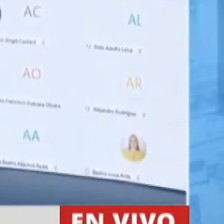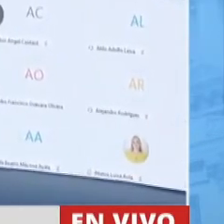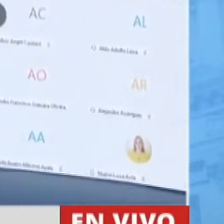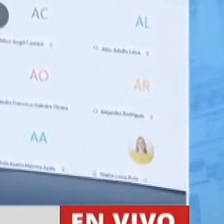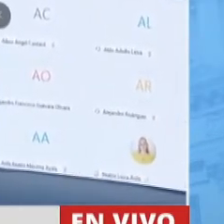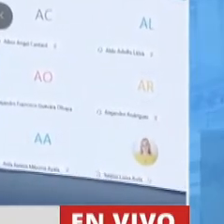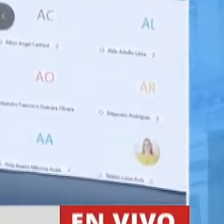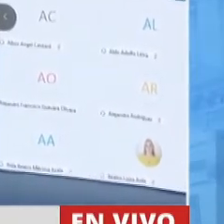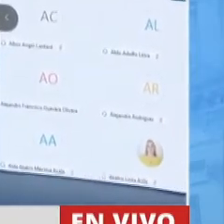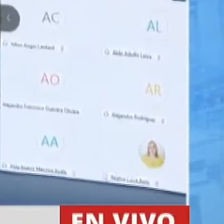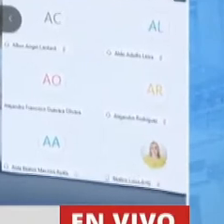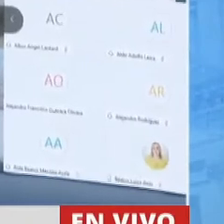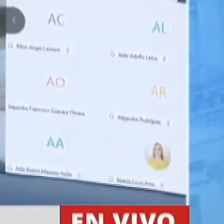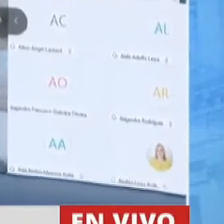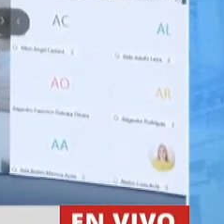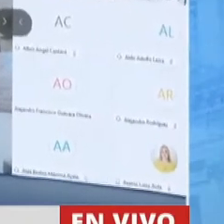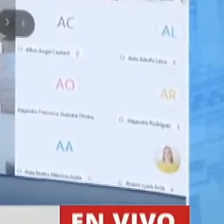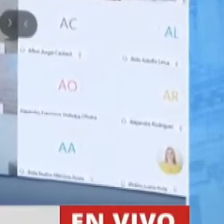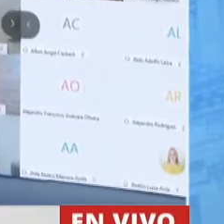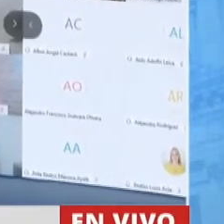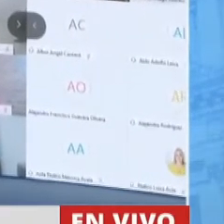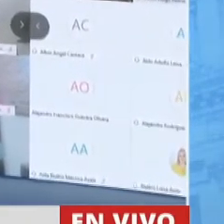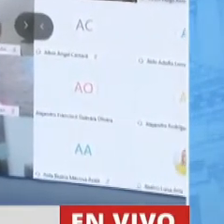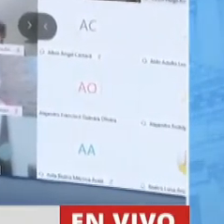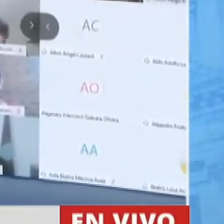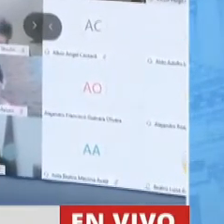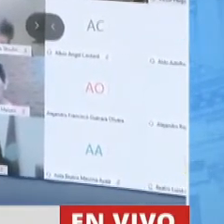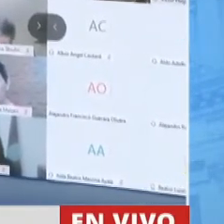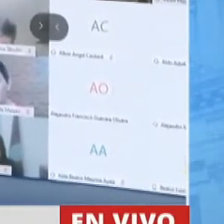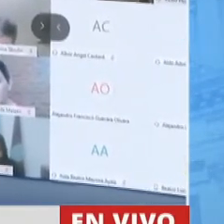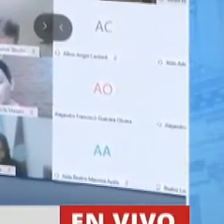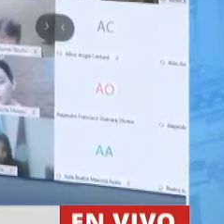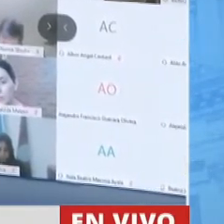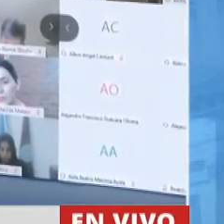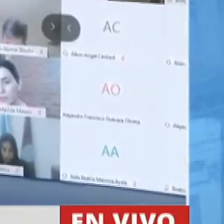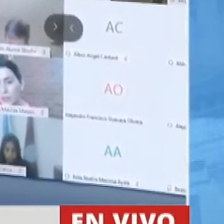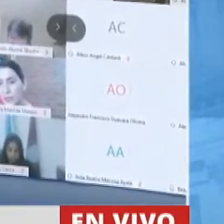momento, alrededor de 400 bomberos luchando contra el fuego.